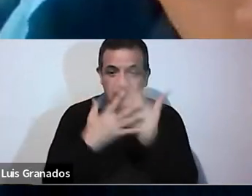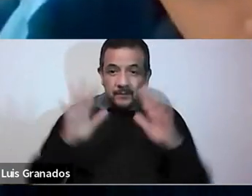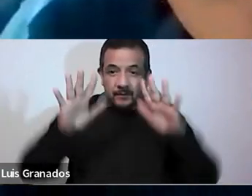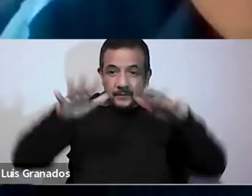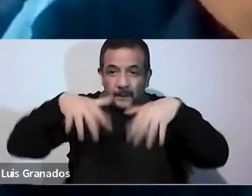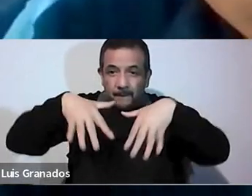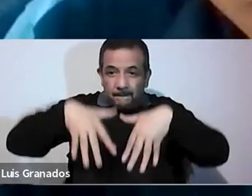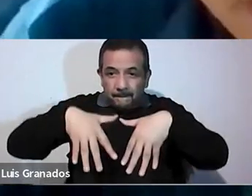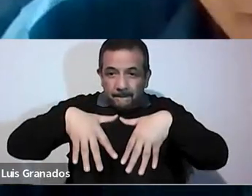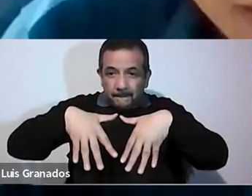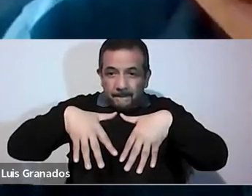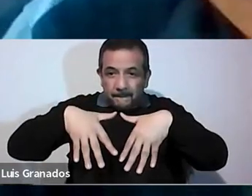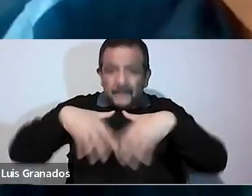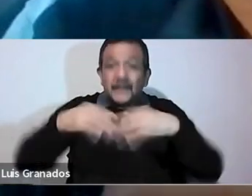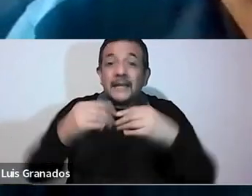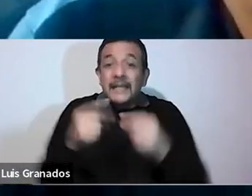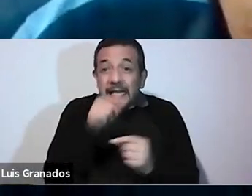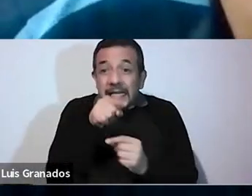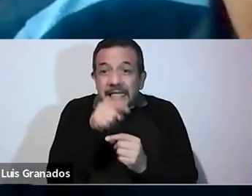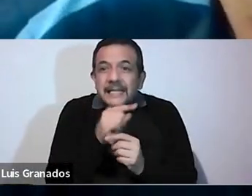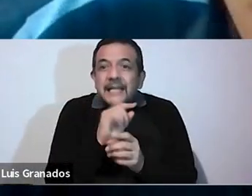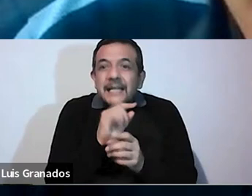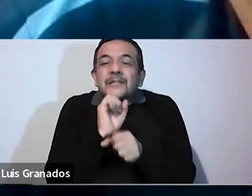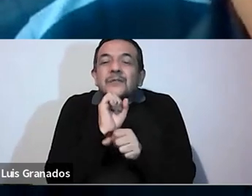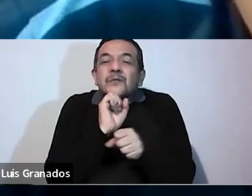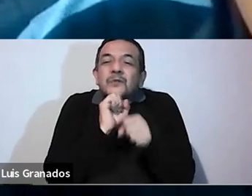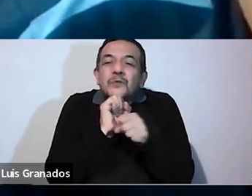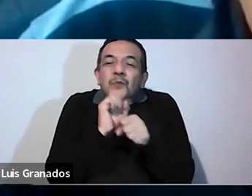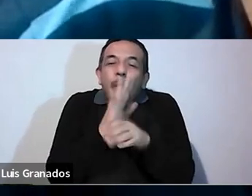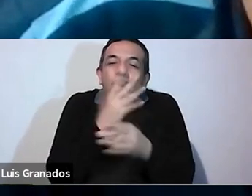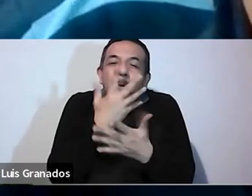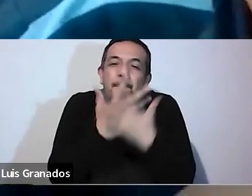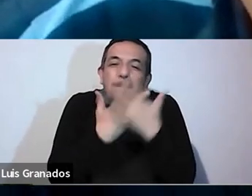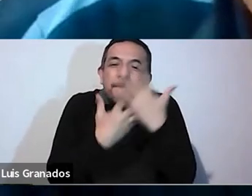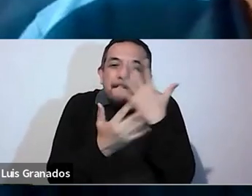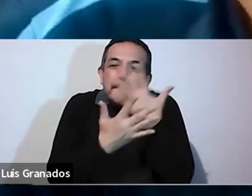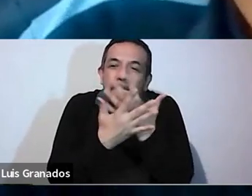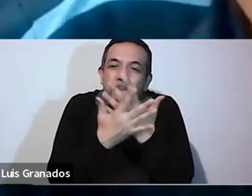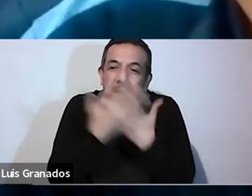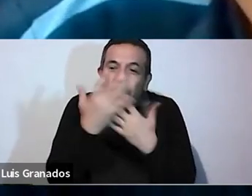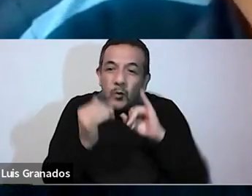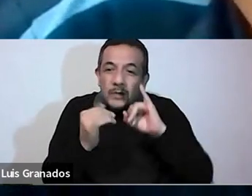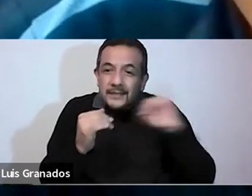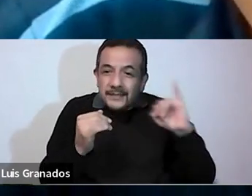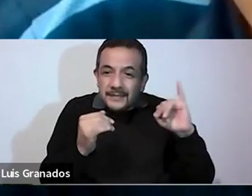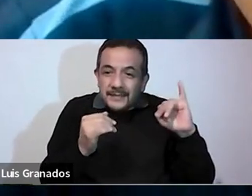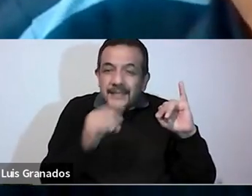una misericordia que abarca tanto la ternura de una mano materna como pueden ver en la mano izquierda de esa imagen,